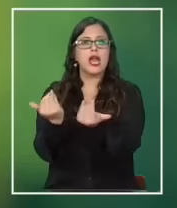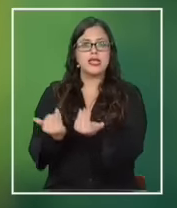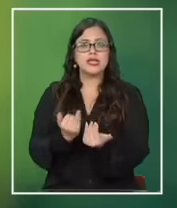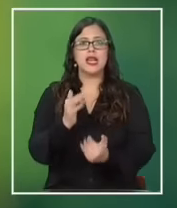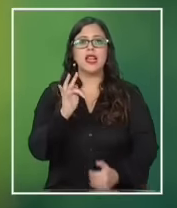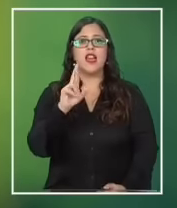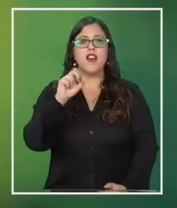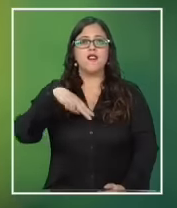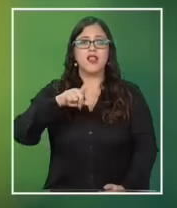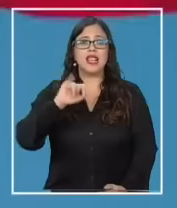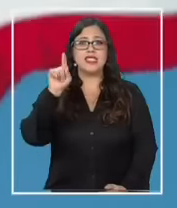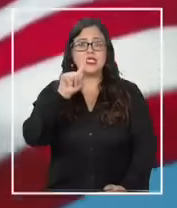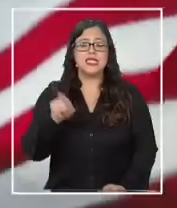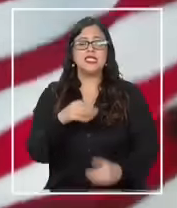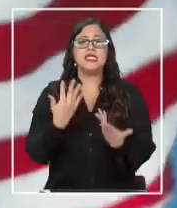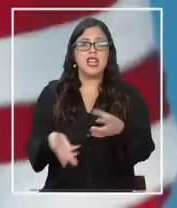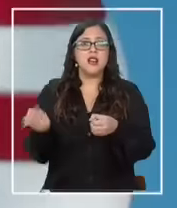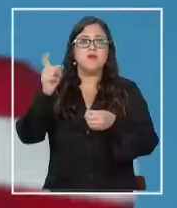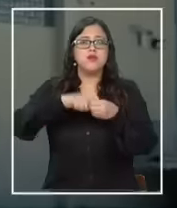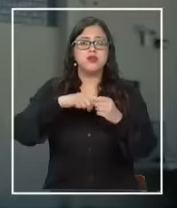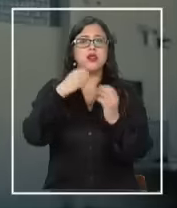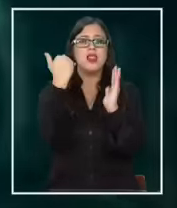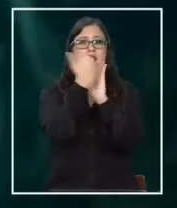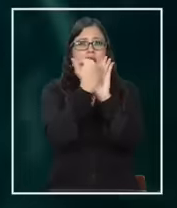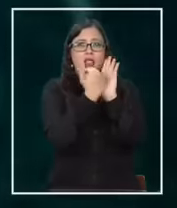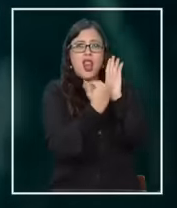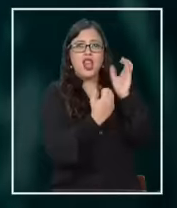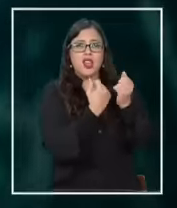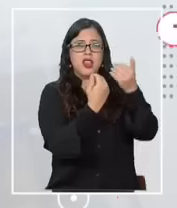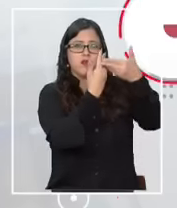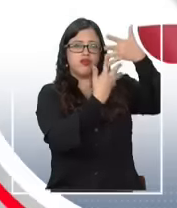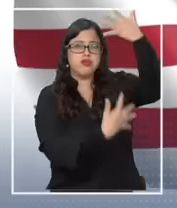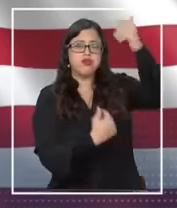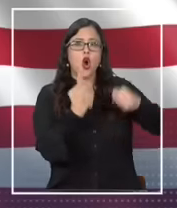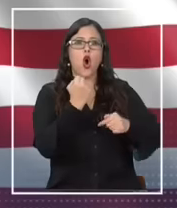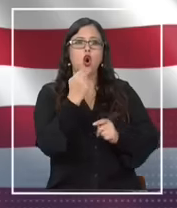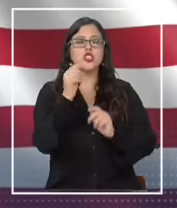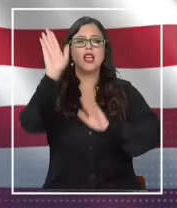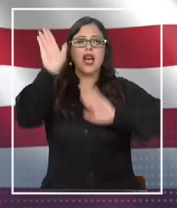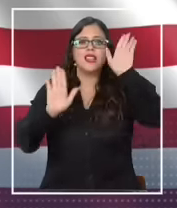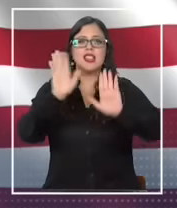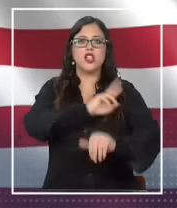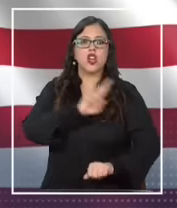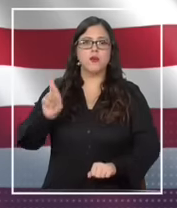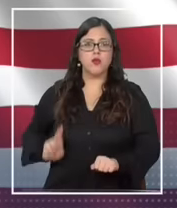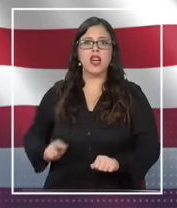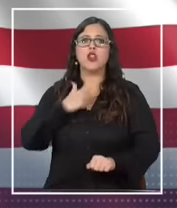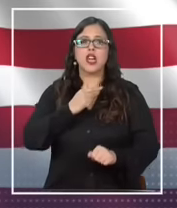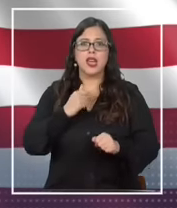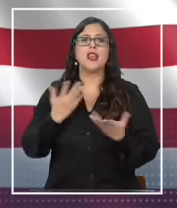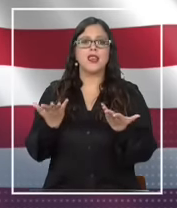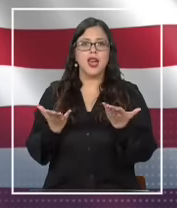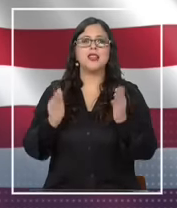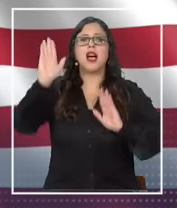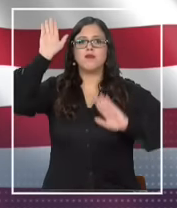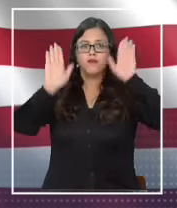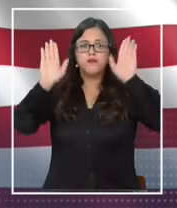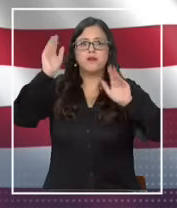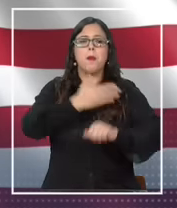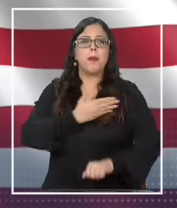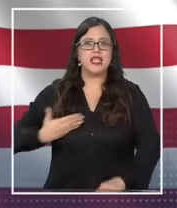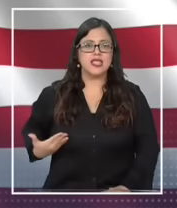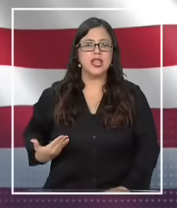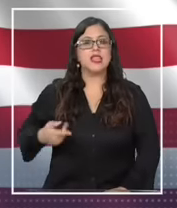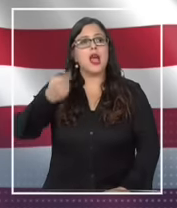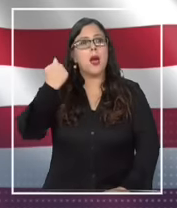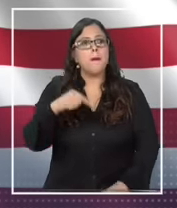Francis Suárez inscribió su nombre en la larga lista de los ahora 11 candidatos republicanos que aspiran a la Casa Blanca. Sin embargo pesa